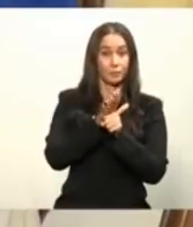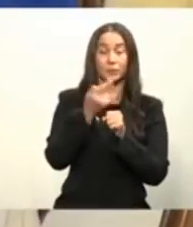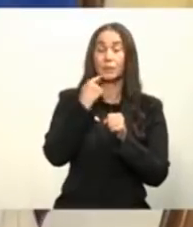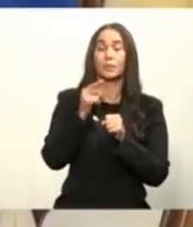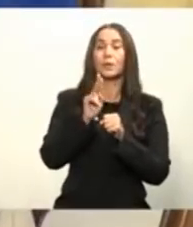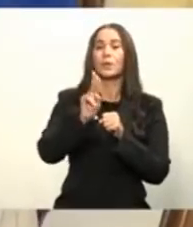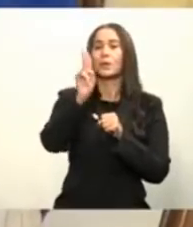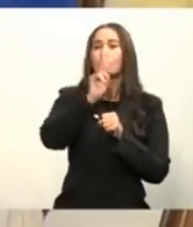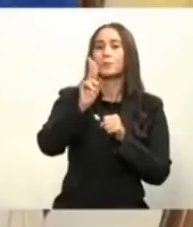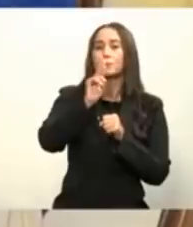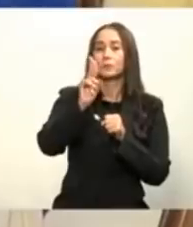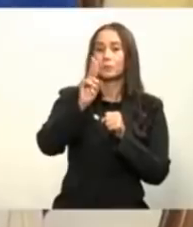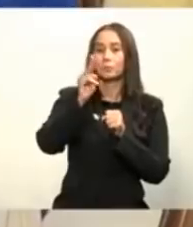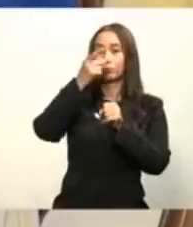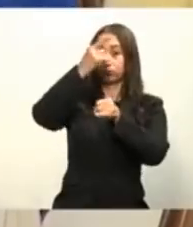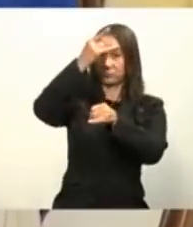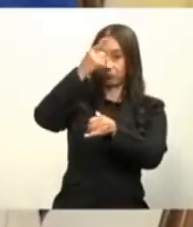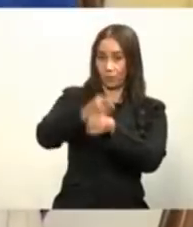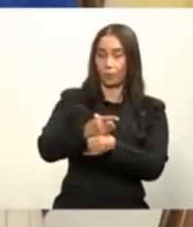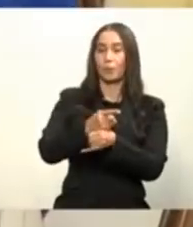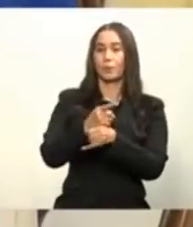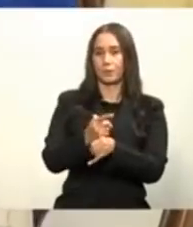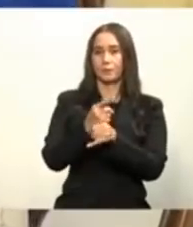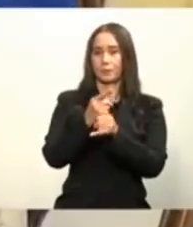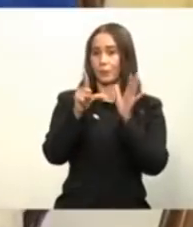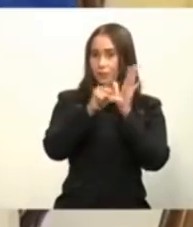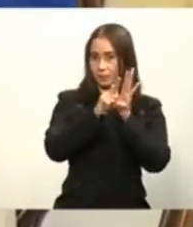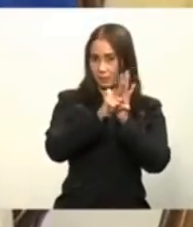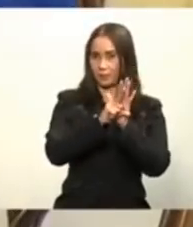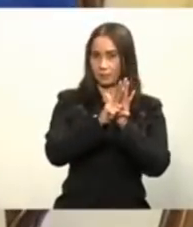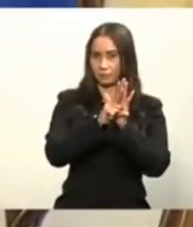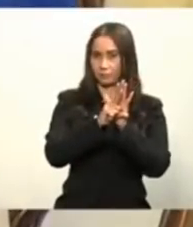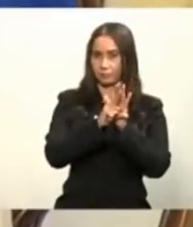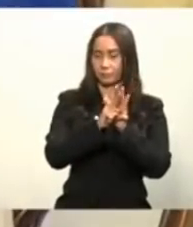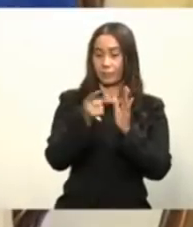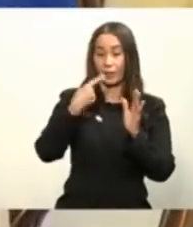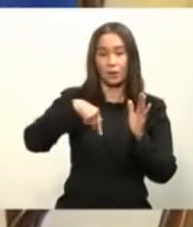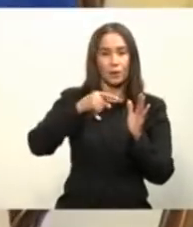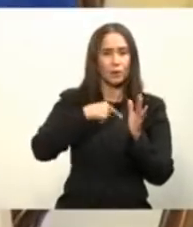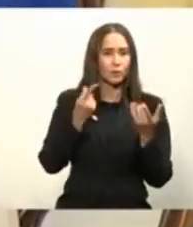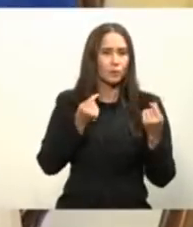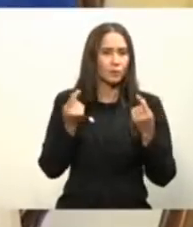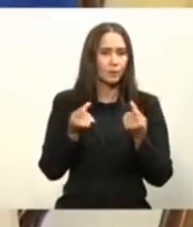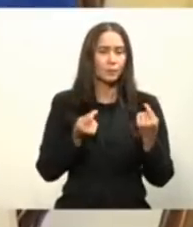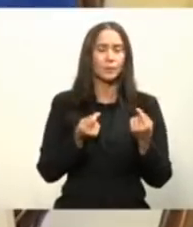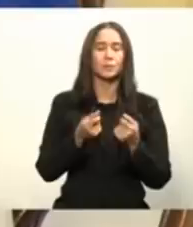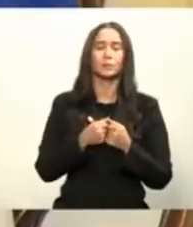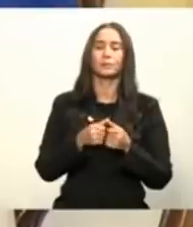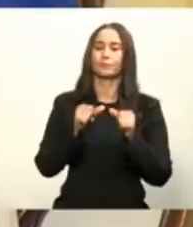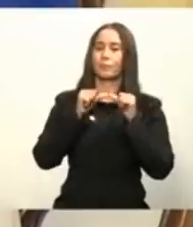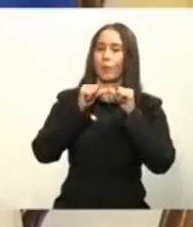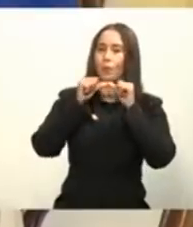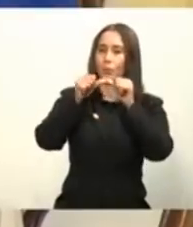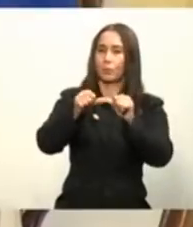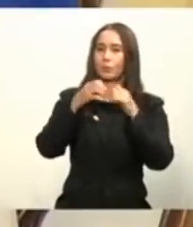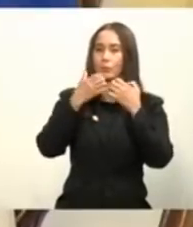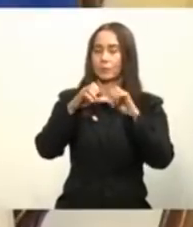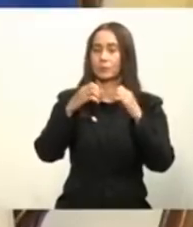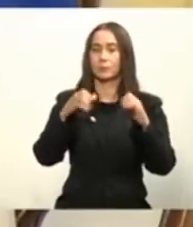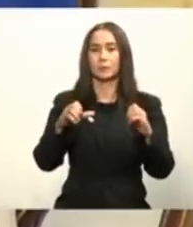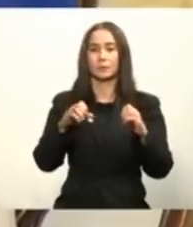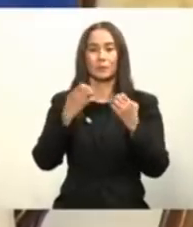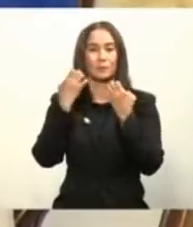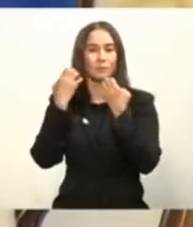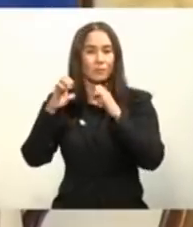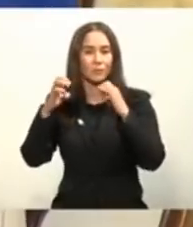procesos legales y sanitarios, nosotros hemos hecho lo posible y hasta lo imposible para